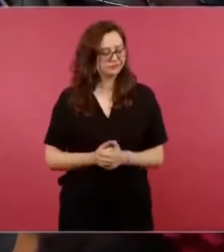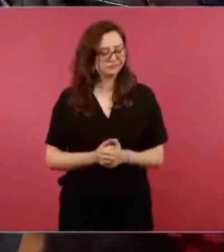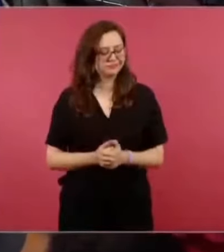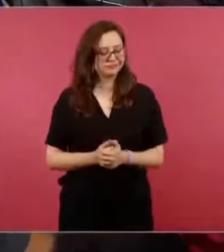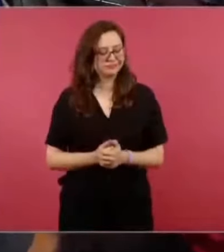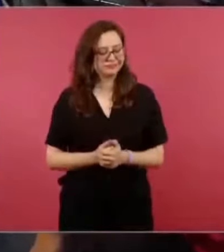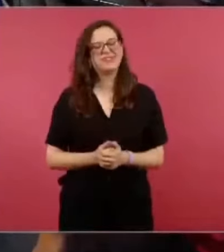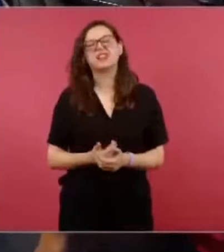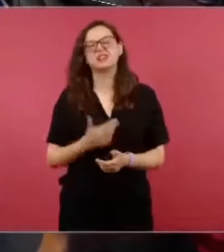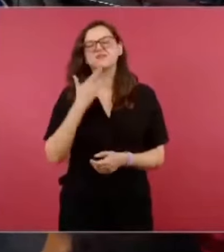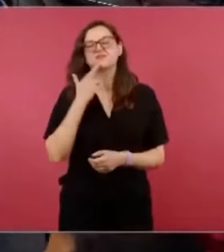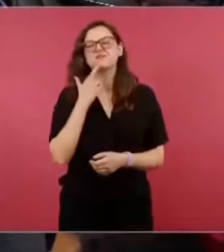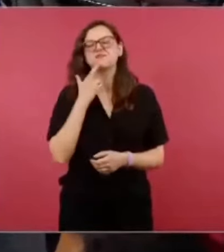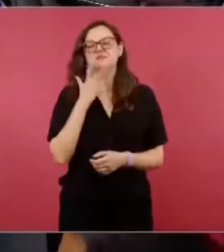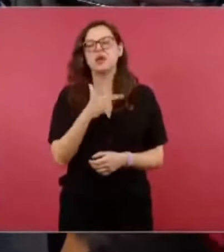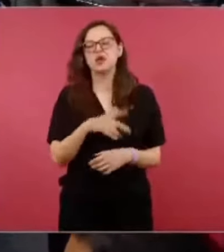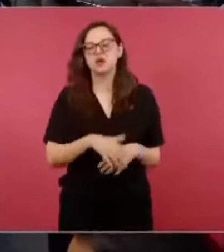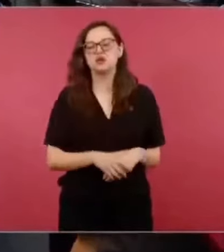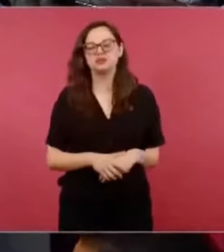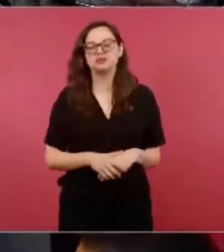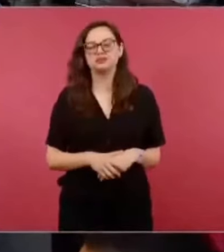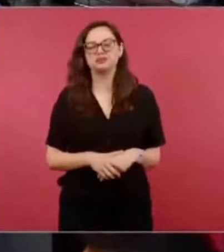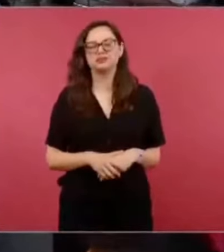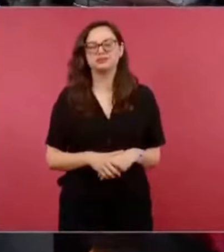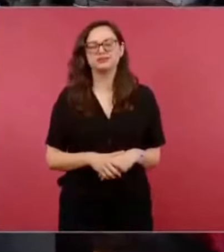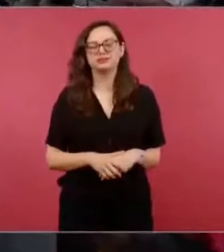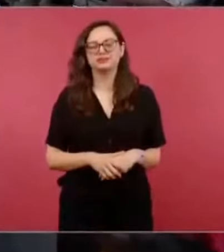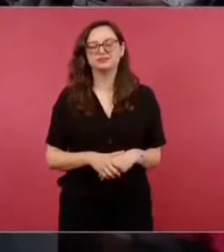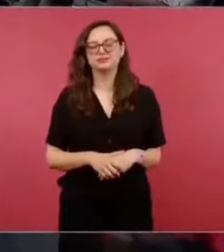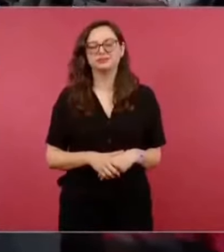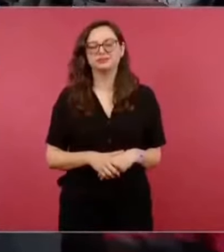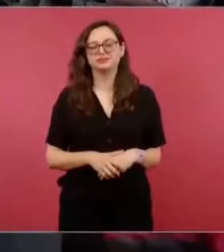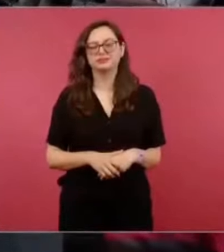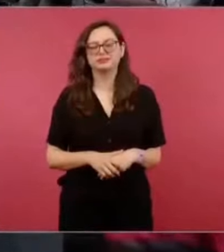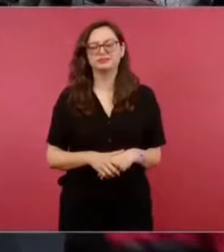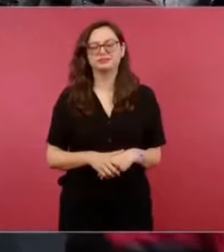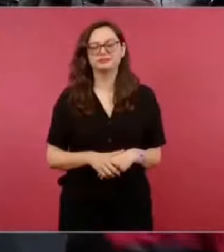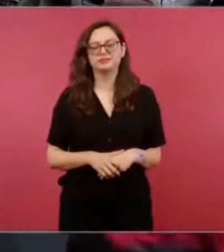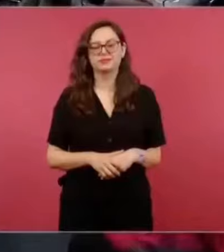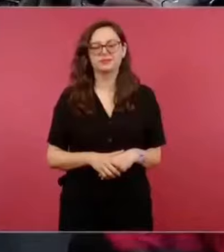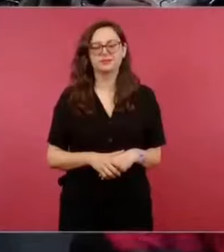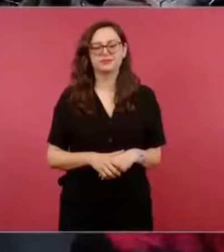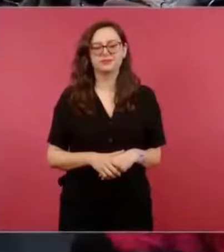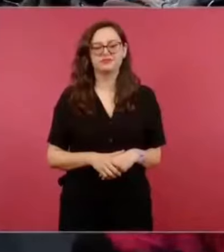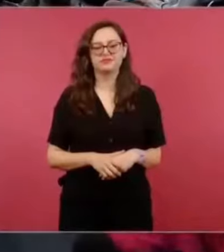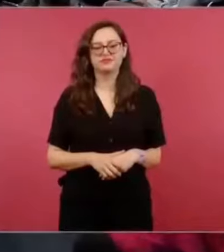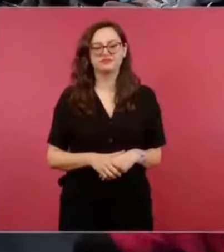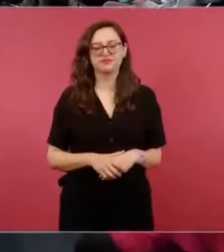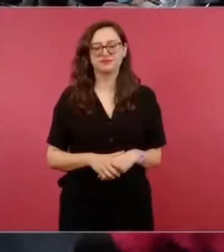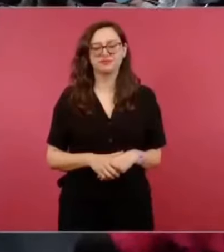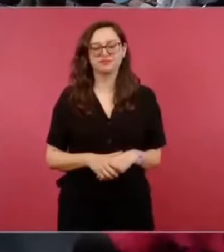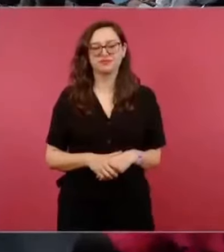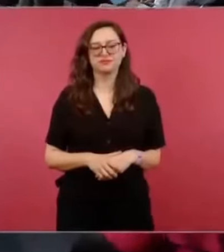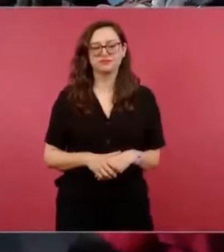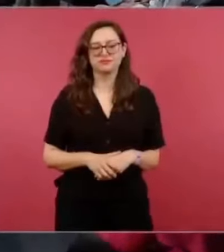Dile a una gente que